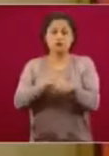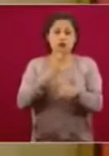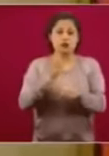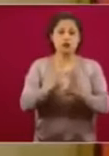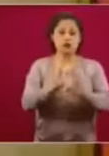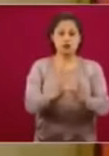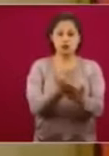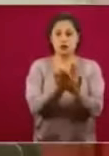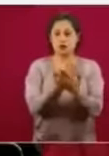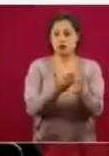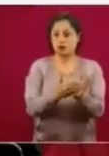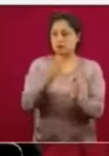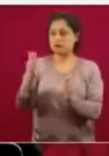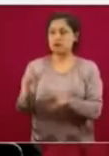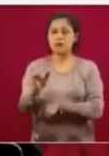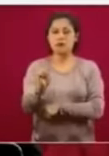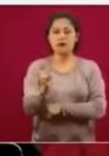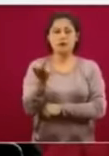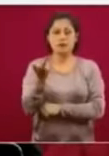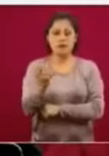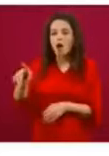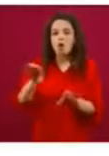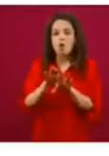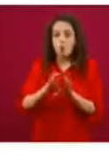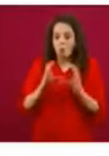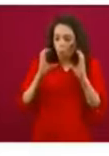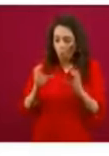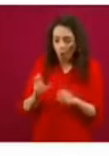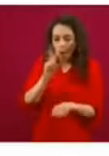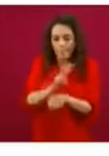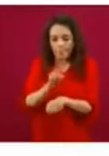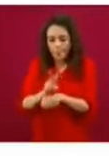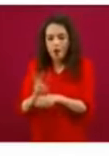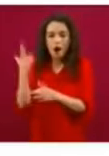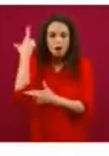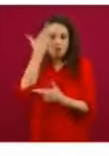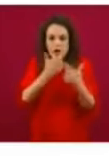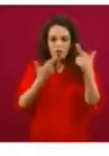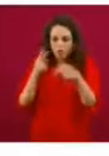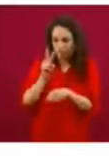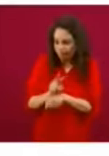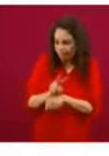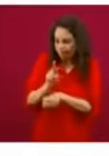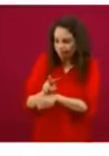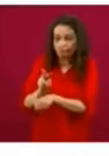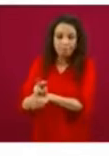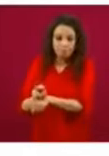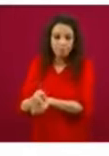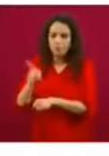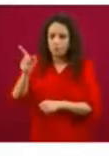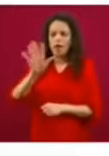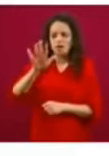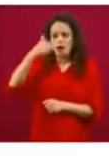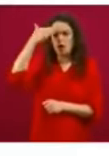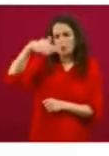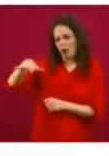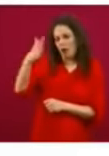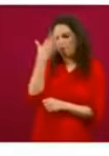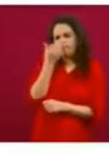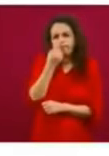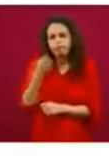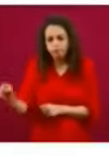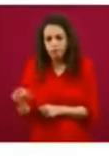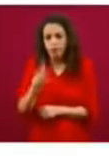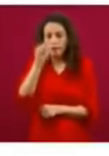20 de julio para poder hacer esa guía. Hemos hecho ya un entrenamiento, más de 70 mil